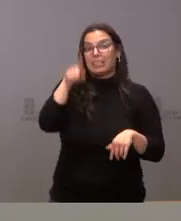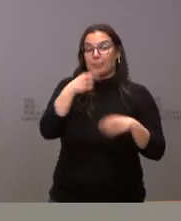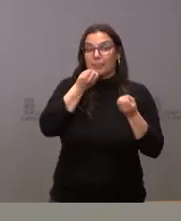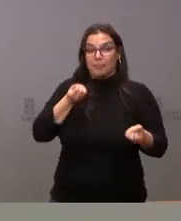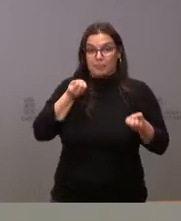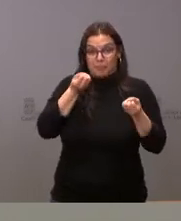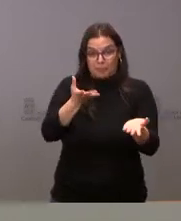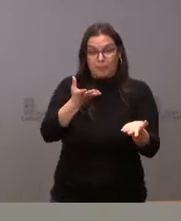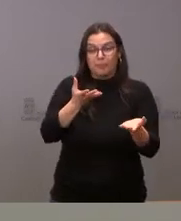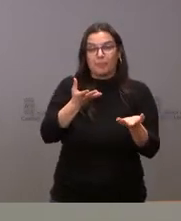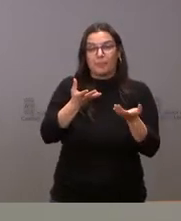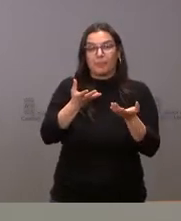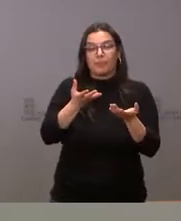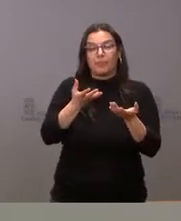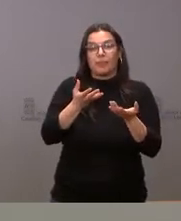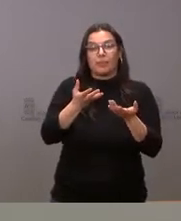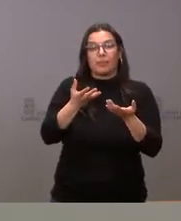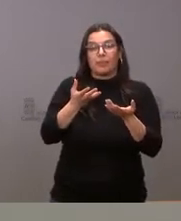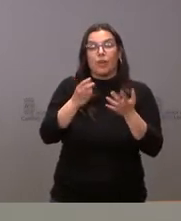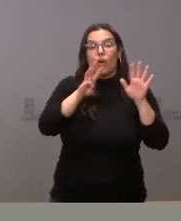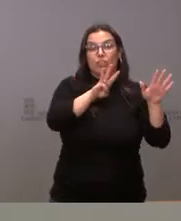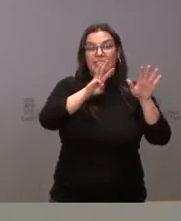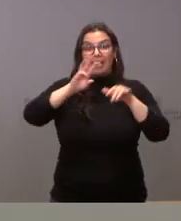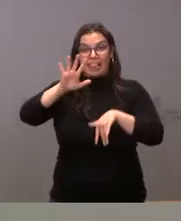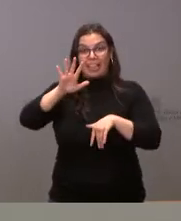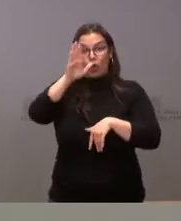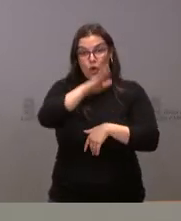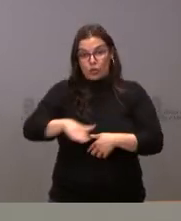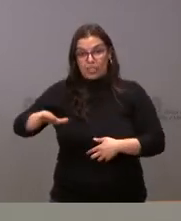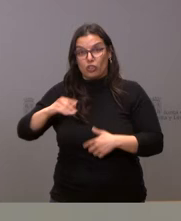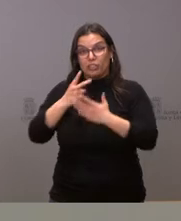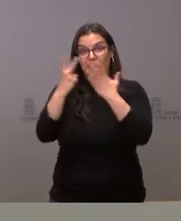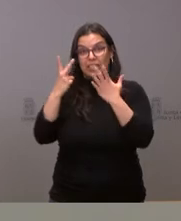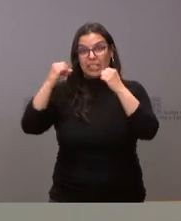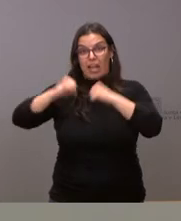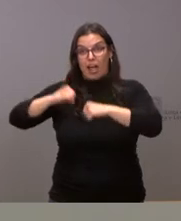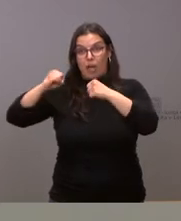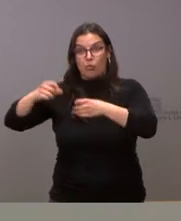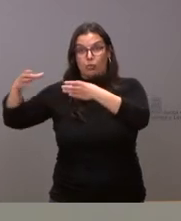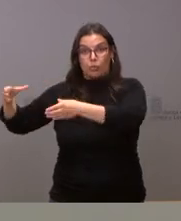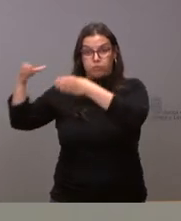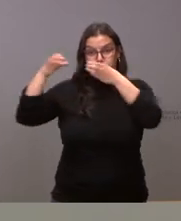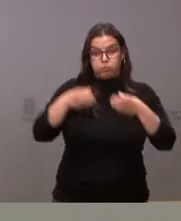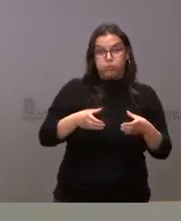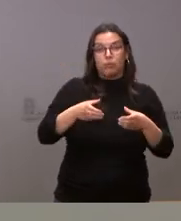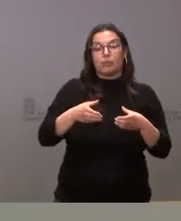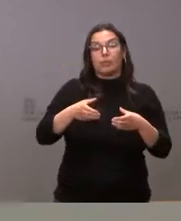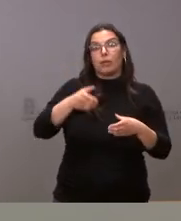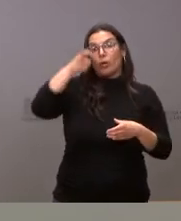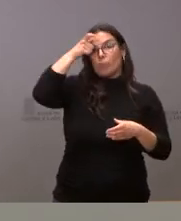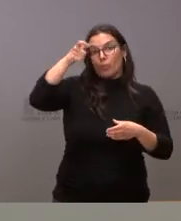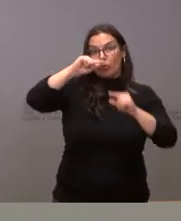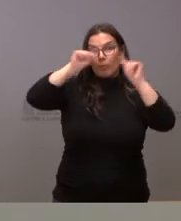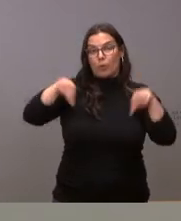hemos recibido 85 niños y 17 adultos en la localidad de Armenteros, en Salamanca.